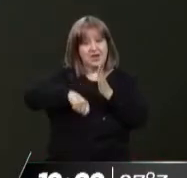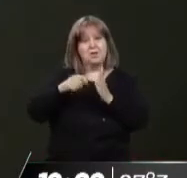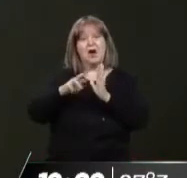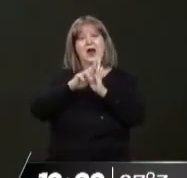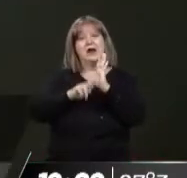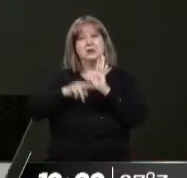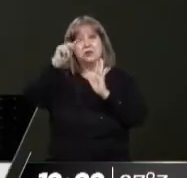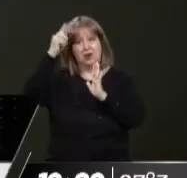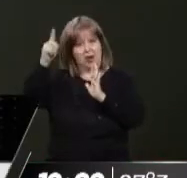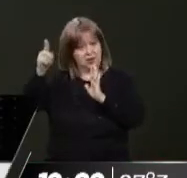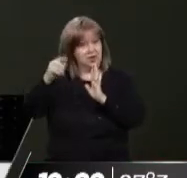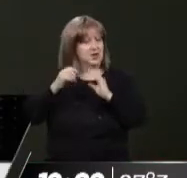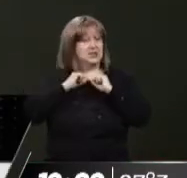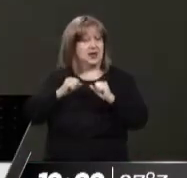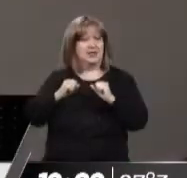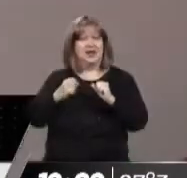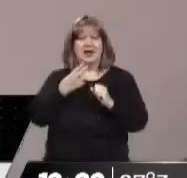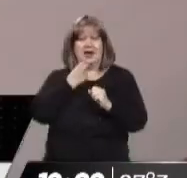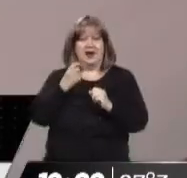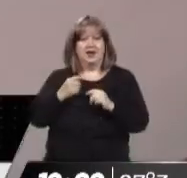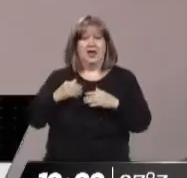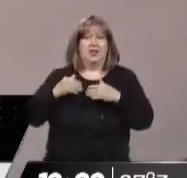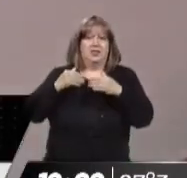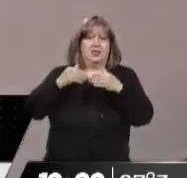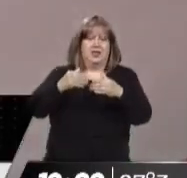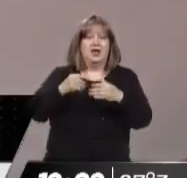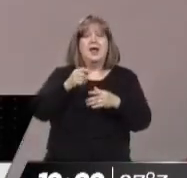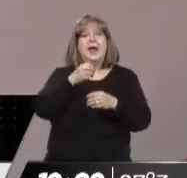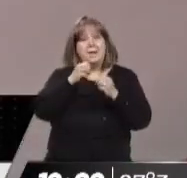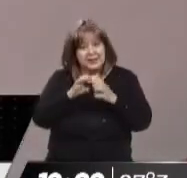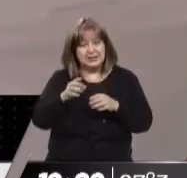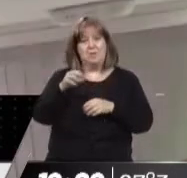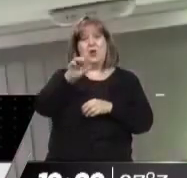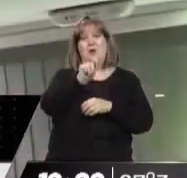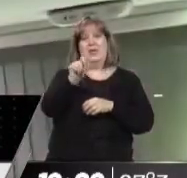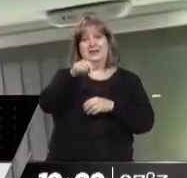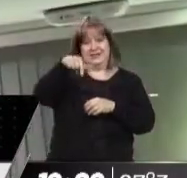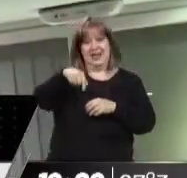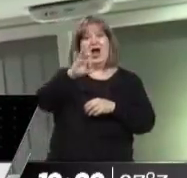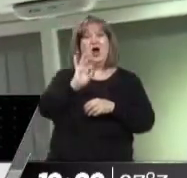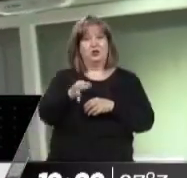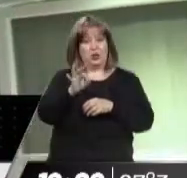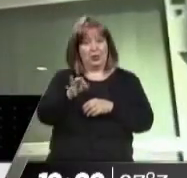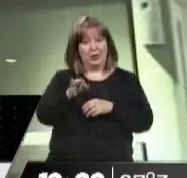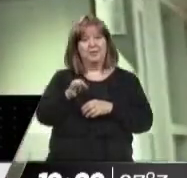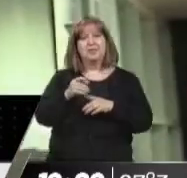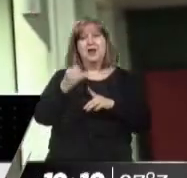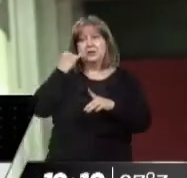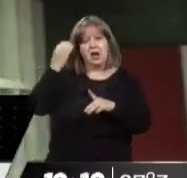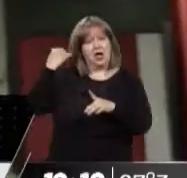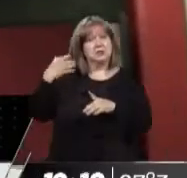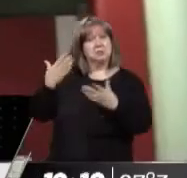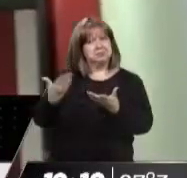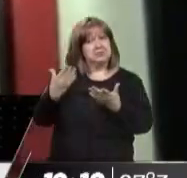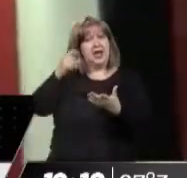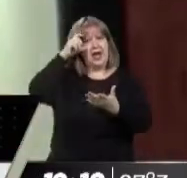nacional de la Secretaría de Energía, demoró hasta el mes de octubre para empezar a implementarlo. Y cuando llegó esa noticia unos días atrás, el EPR